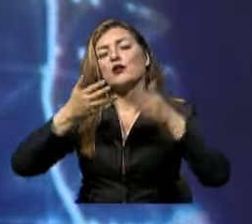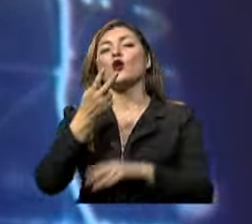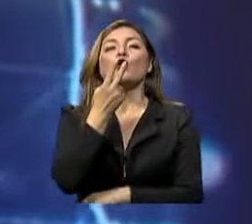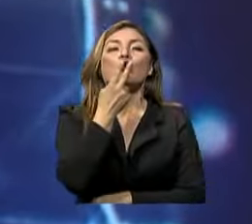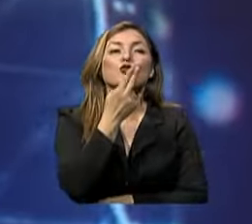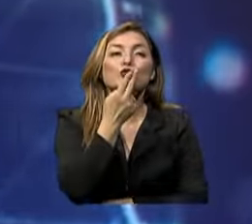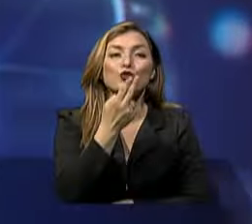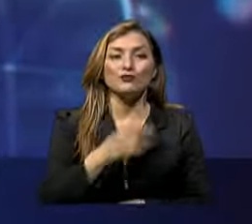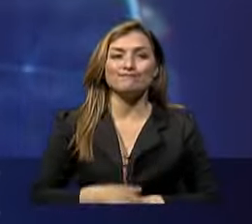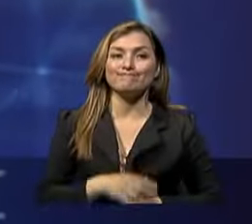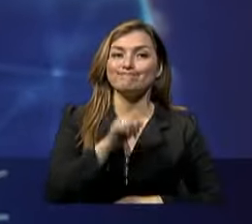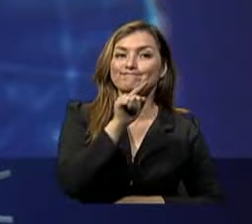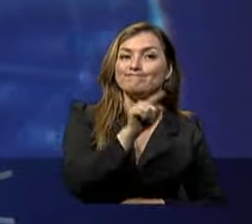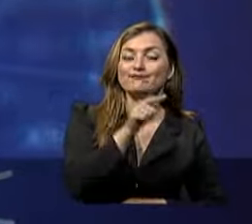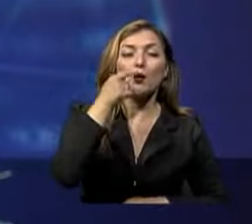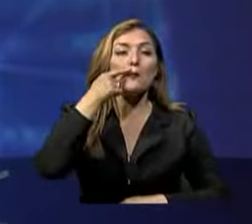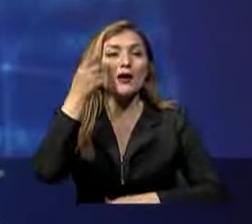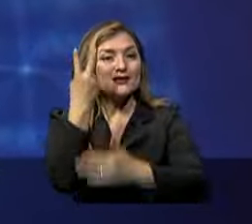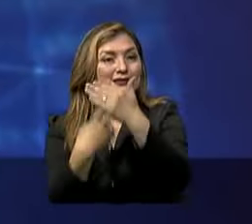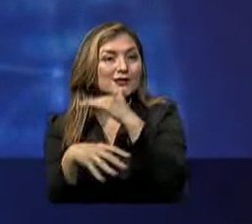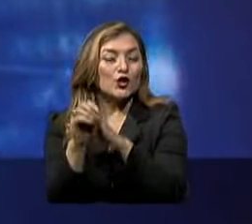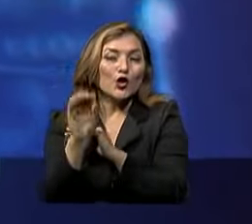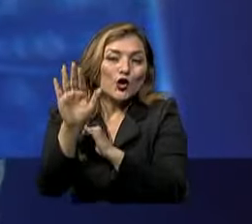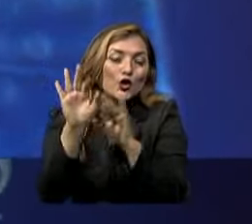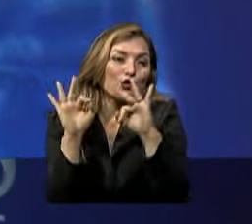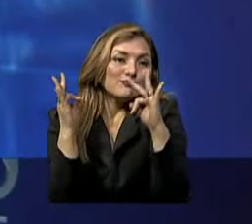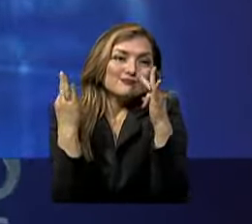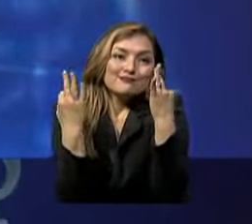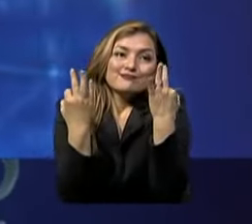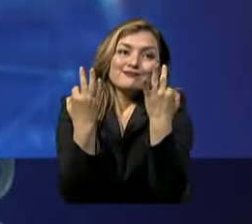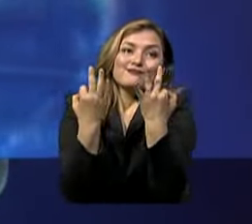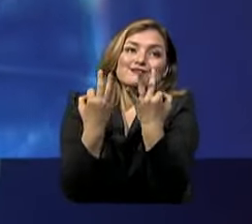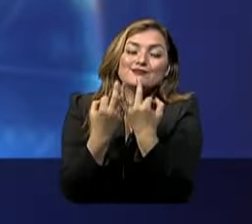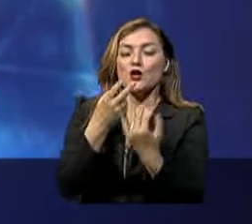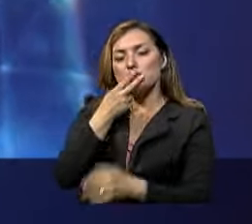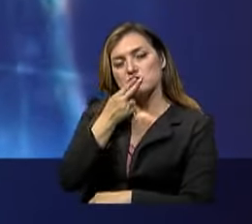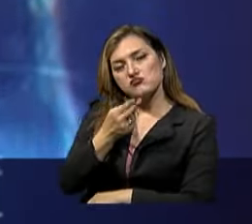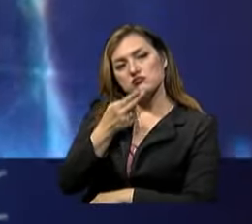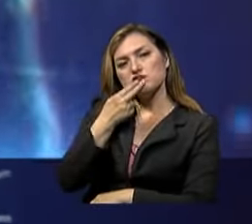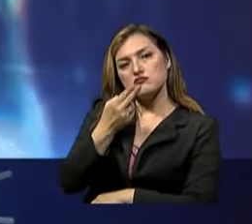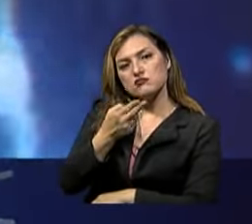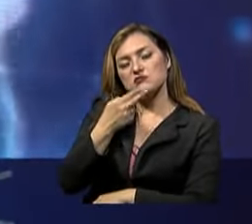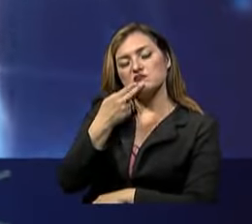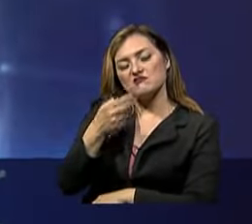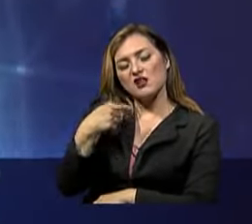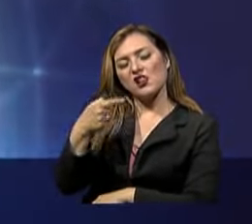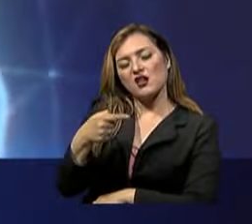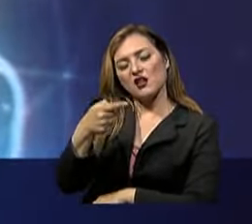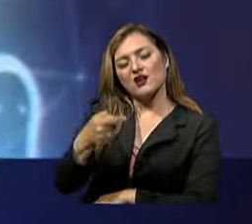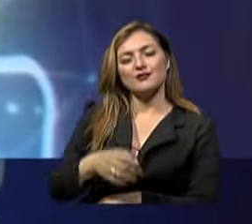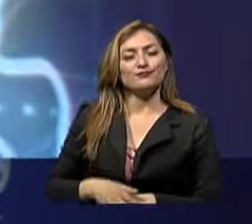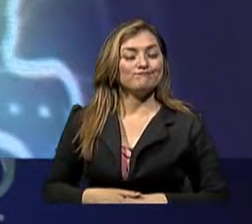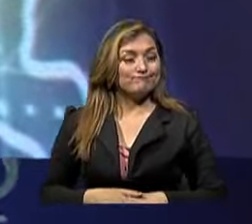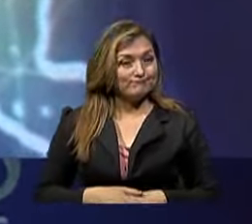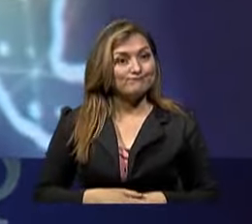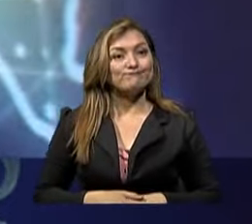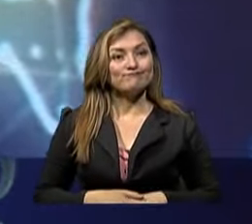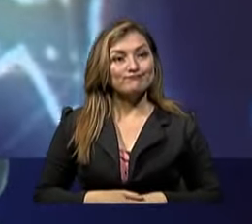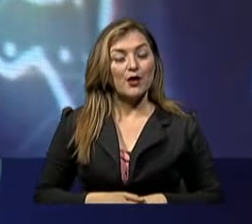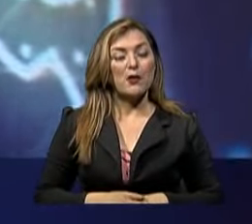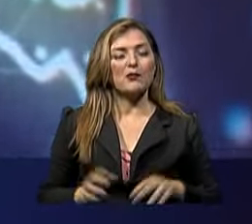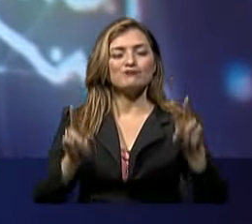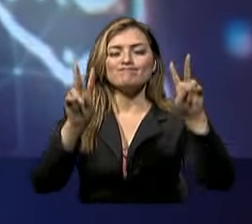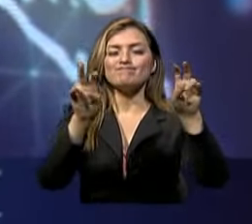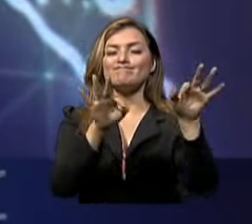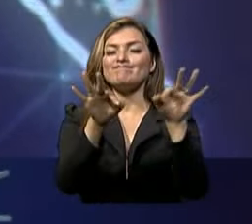tal vez usted, su padre, sus hijos o algún familiar cercano sea fumador y en virtud a su bienestar pues el día de hoy les tenemos un